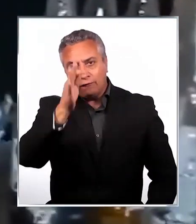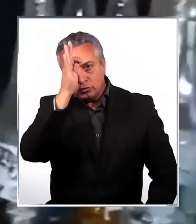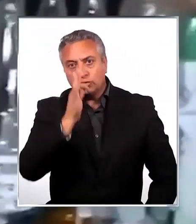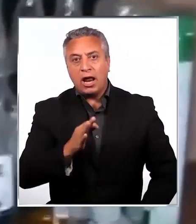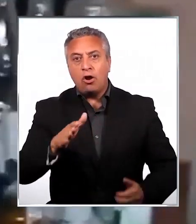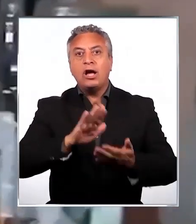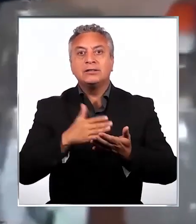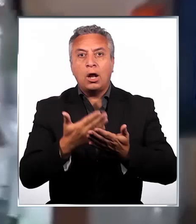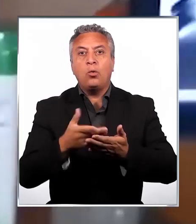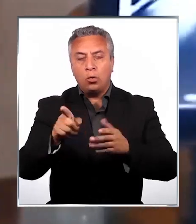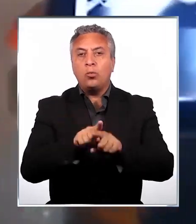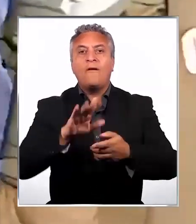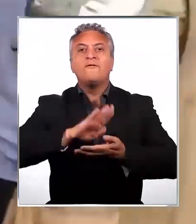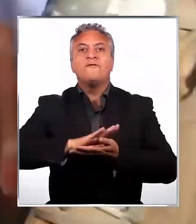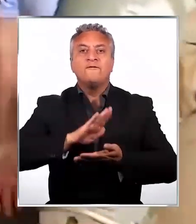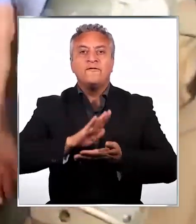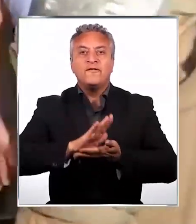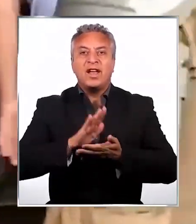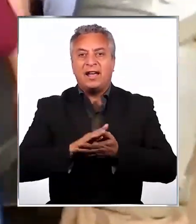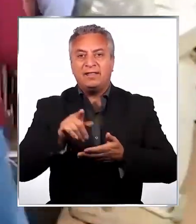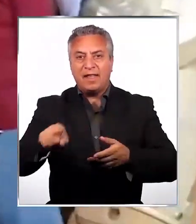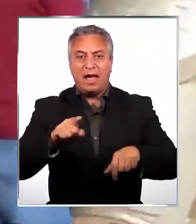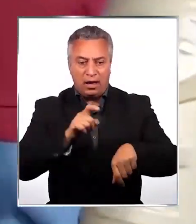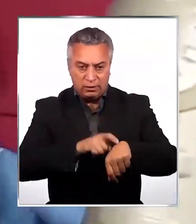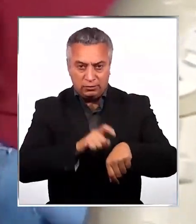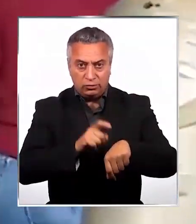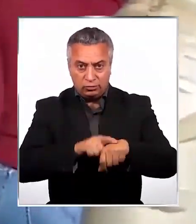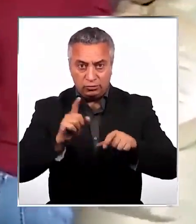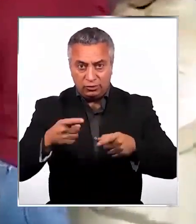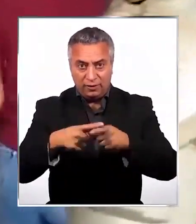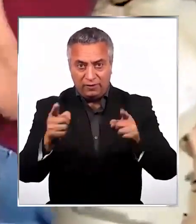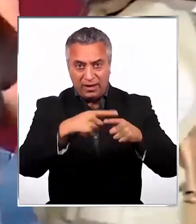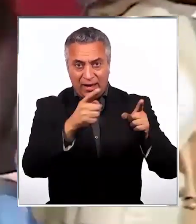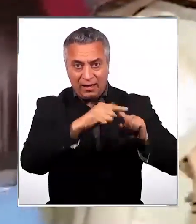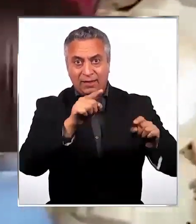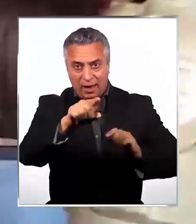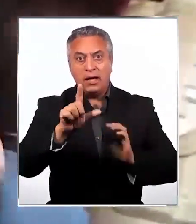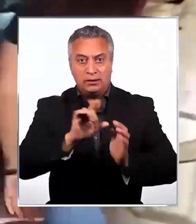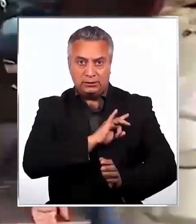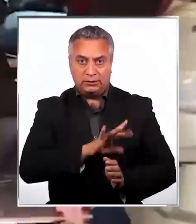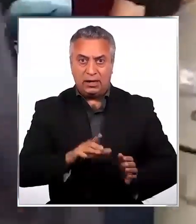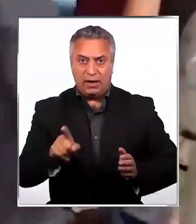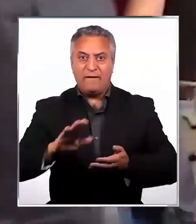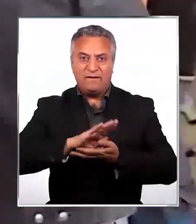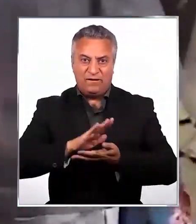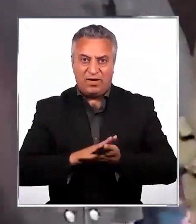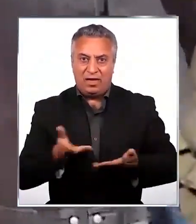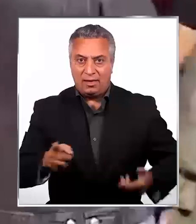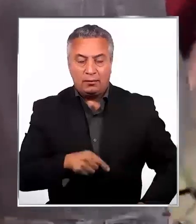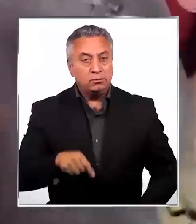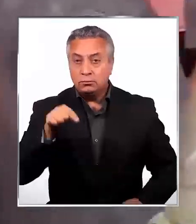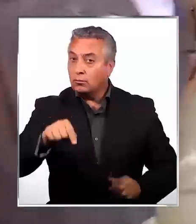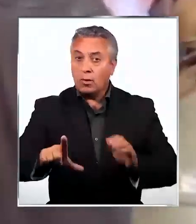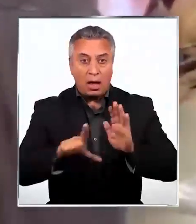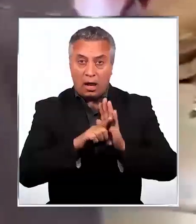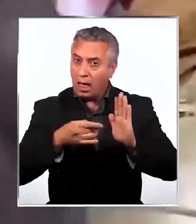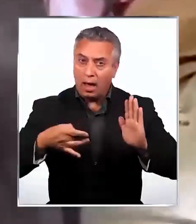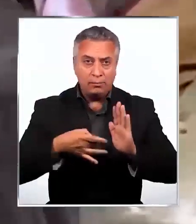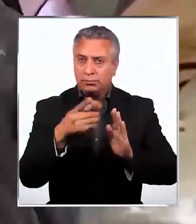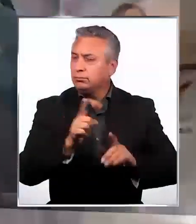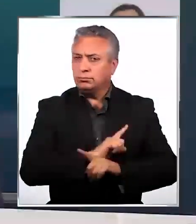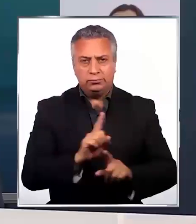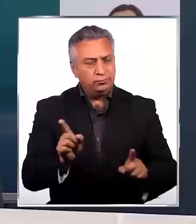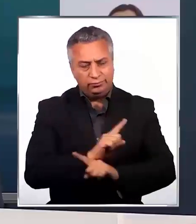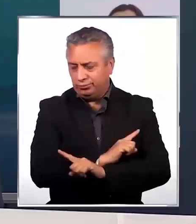salud fueron detenidos en fiestas clandestinas en pleno toque de queda en distintos puntos del país. Nadie está sobre la ley. Nos parece